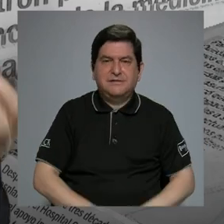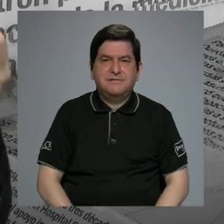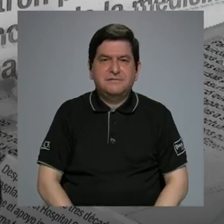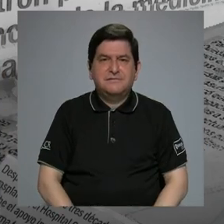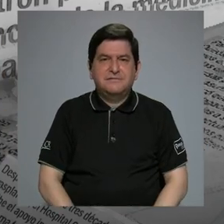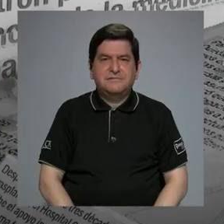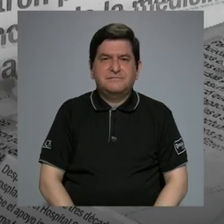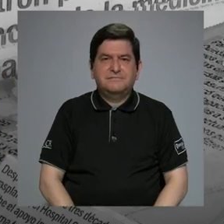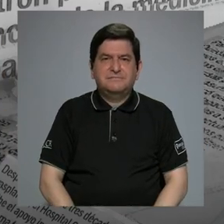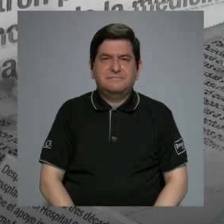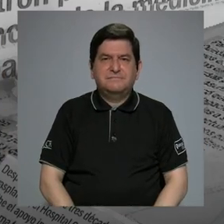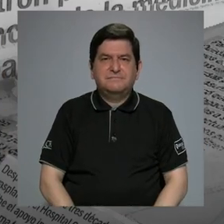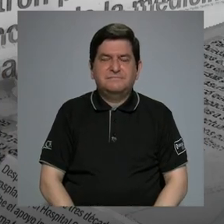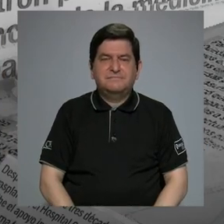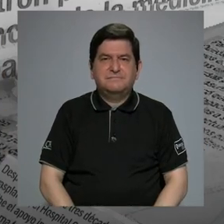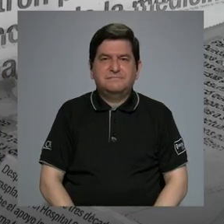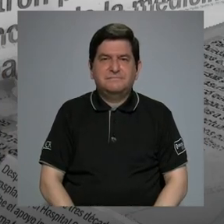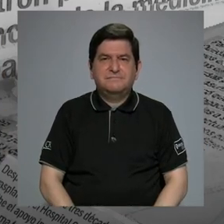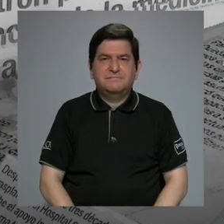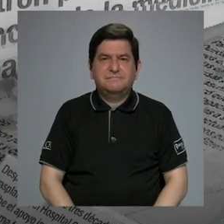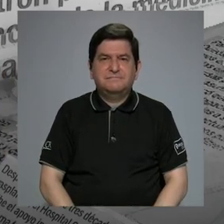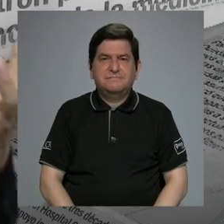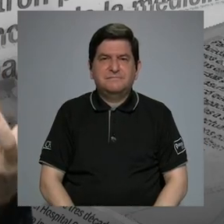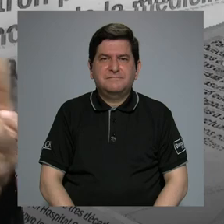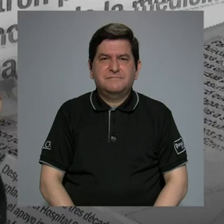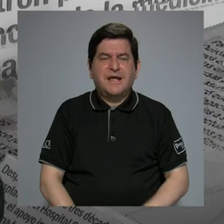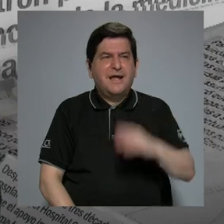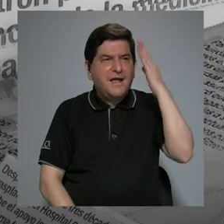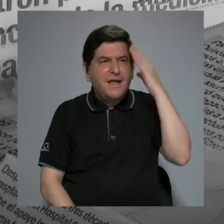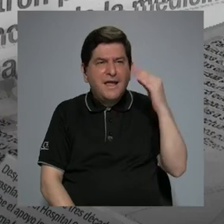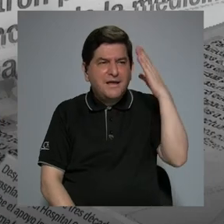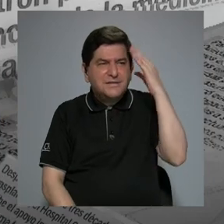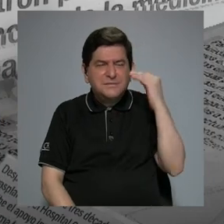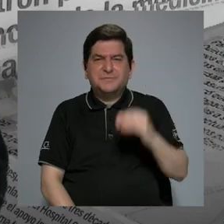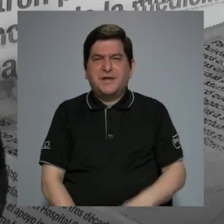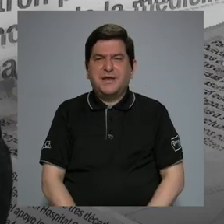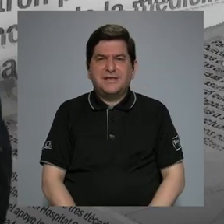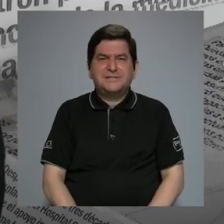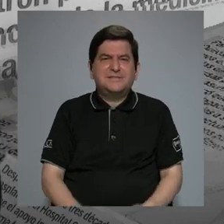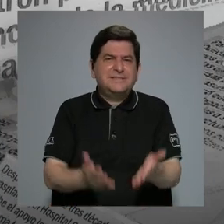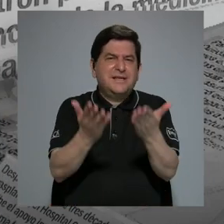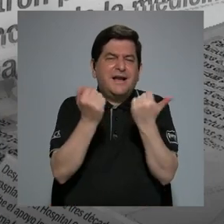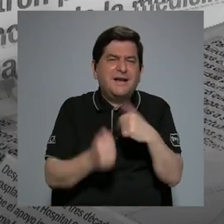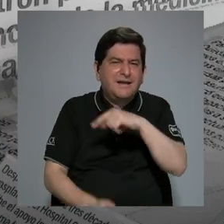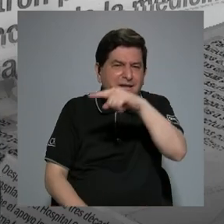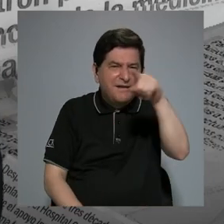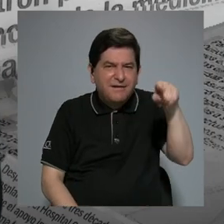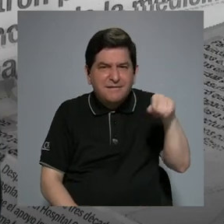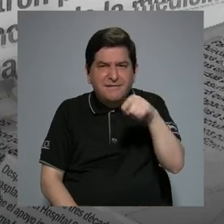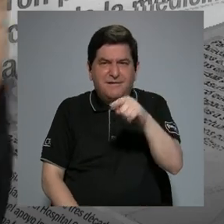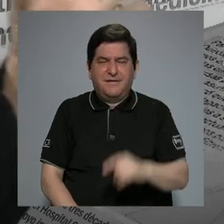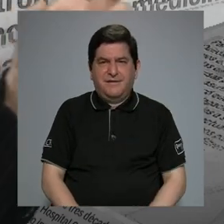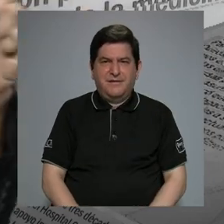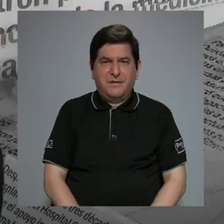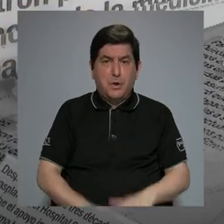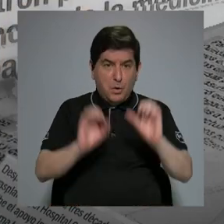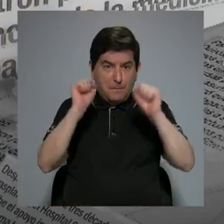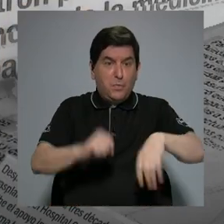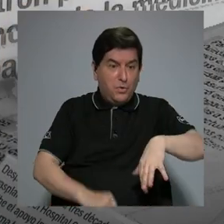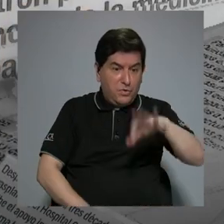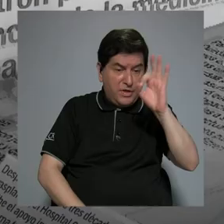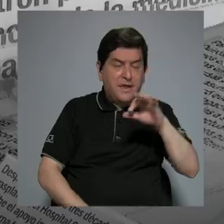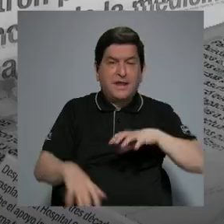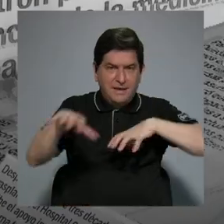cuál es la experiencia que pretenden ustedes obtener de